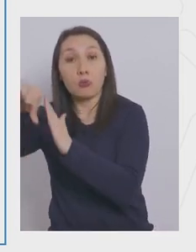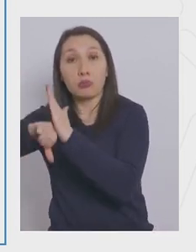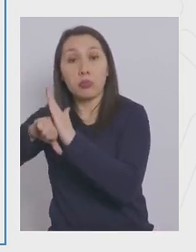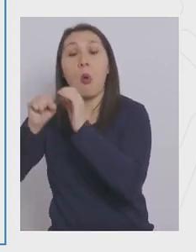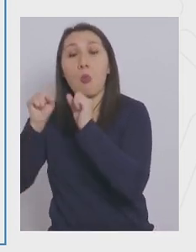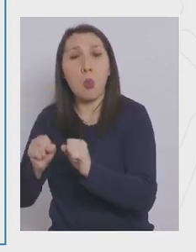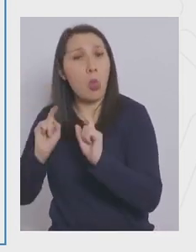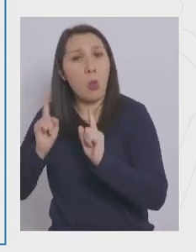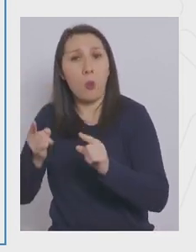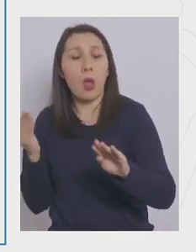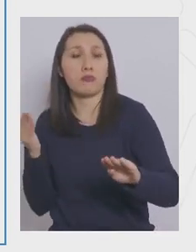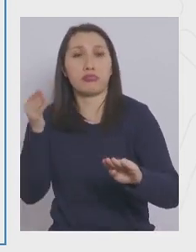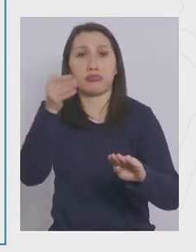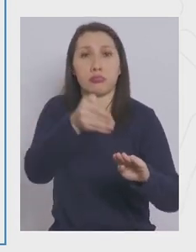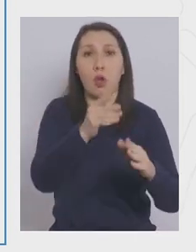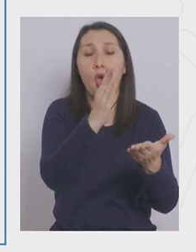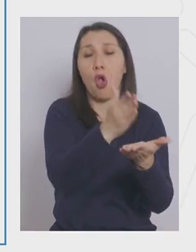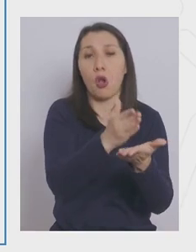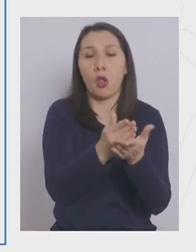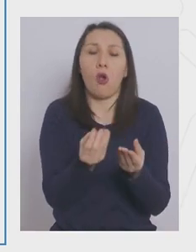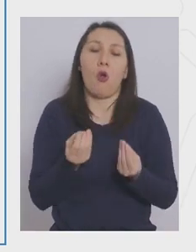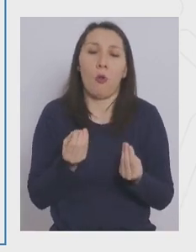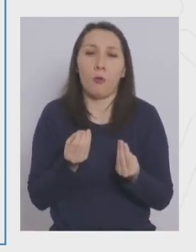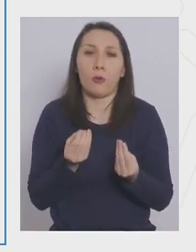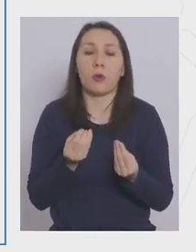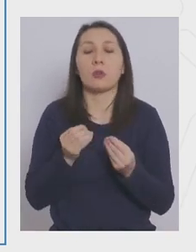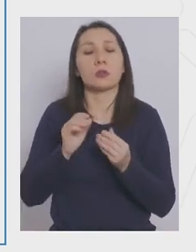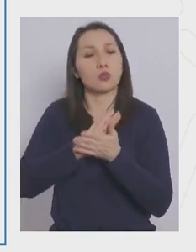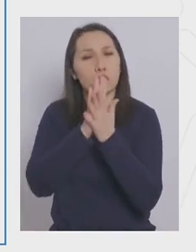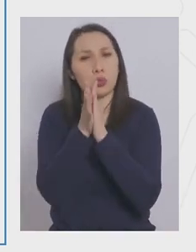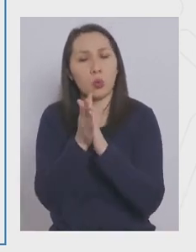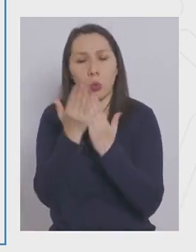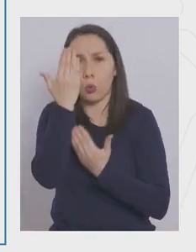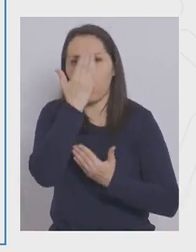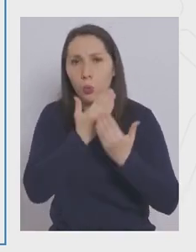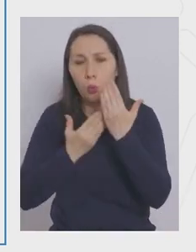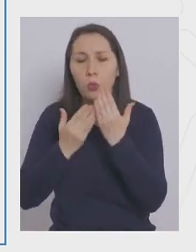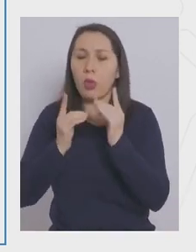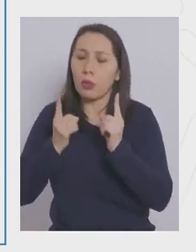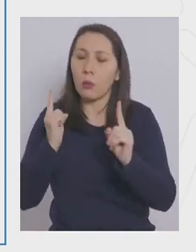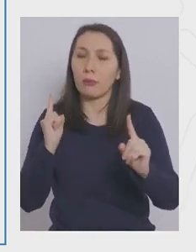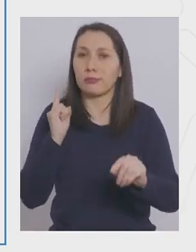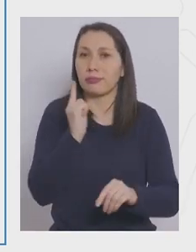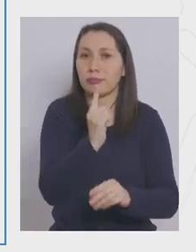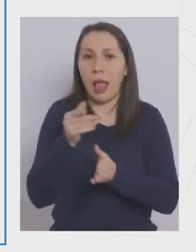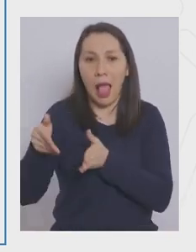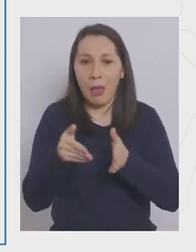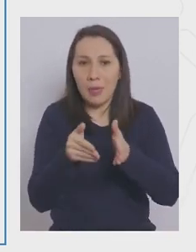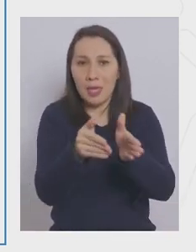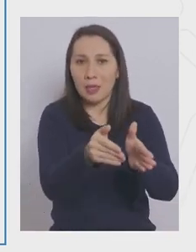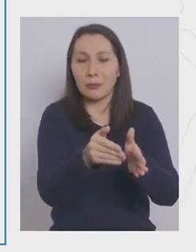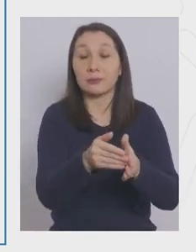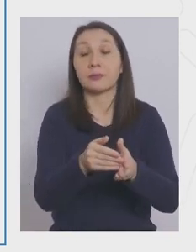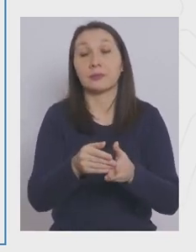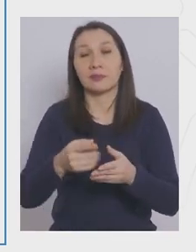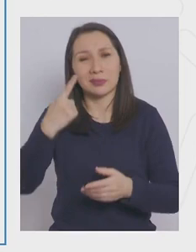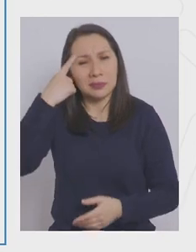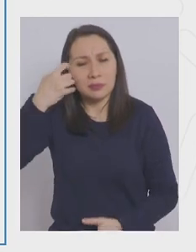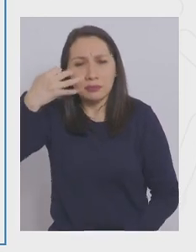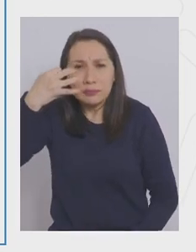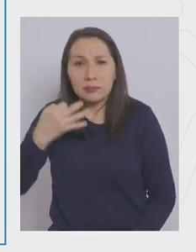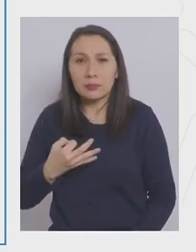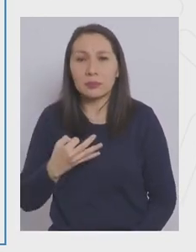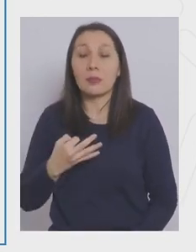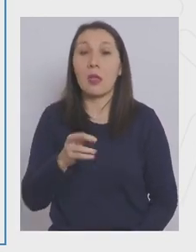asistir a estos establecimientos, obviamente tomando todas las medidas de autocuidado en el trayecto. Creemos firmemente